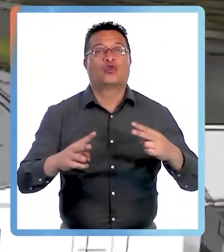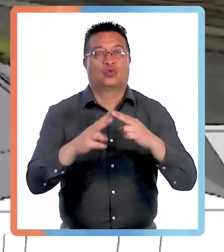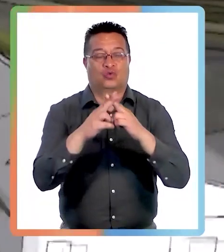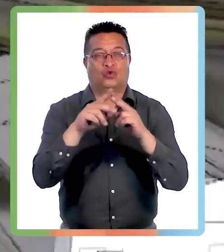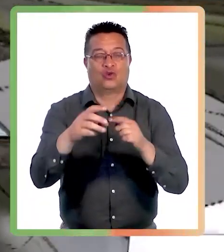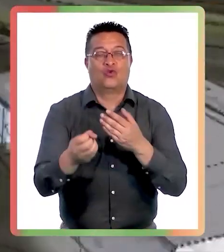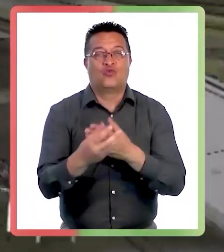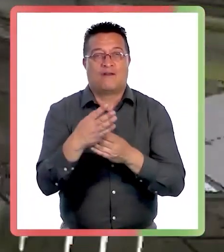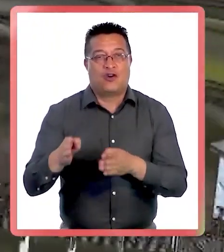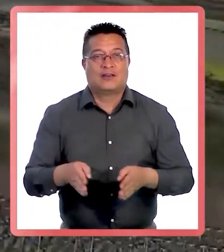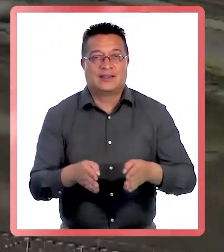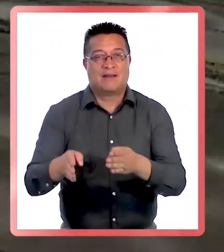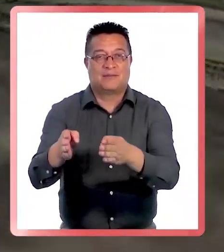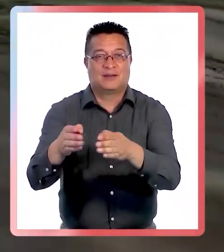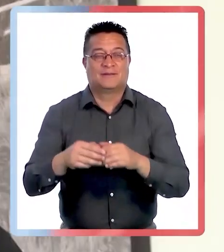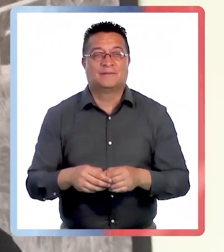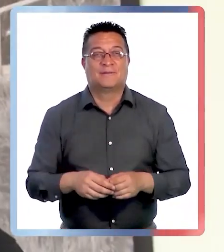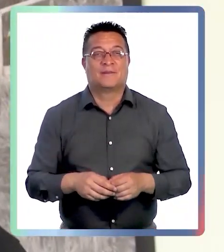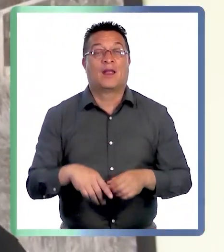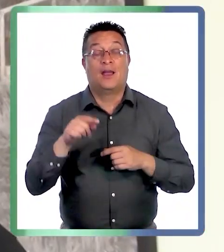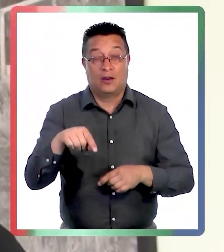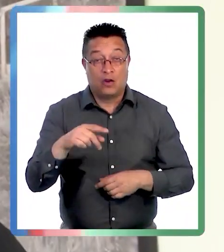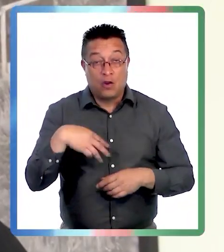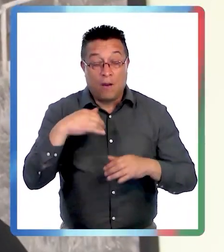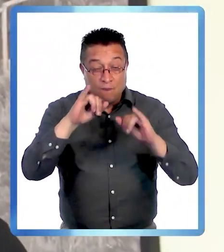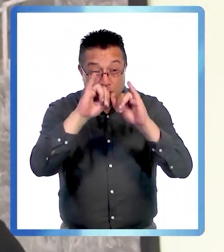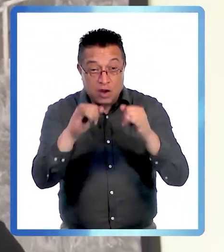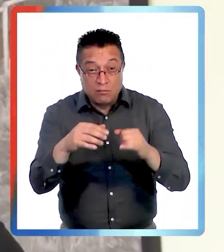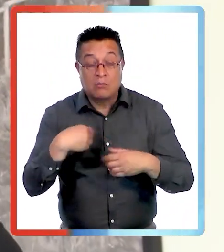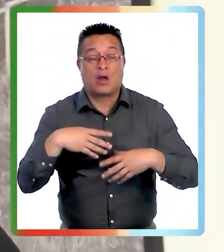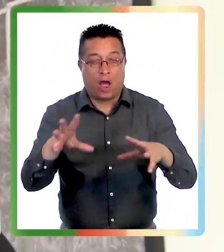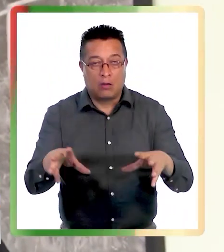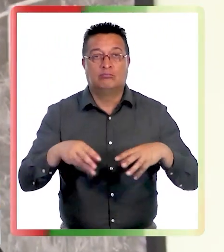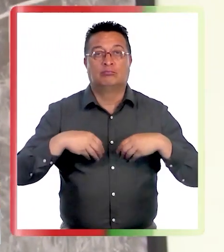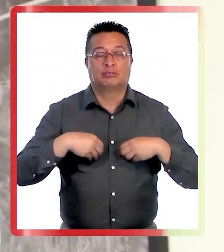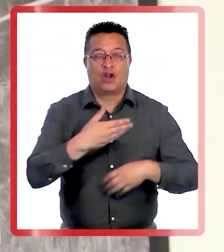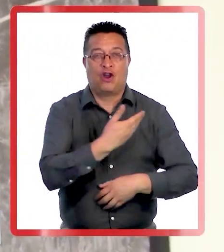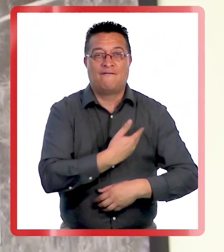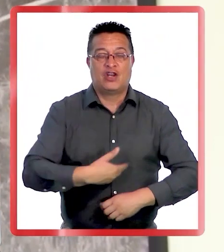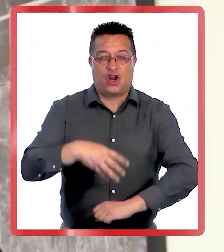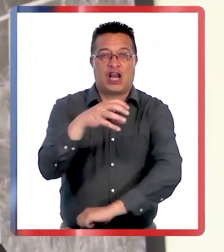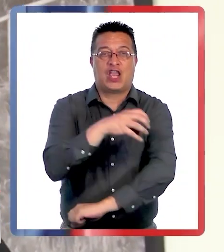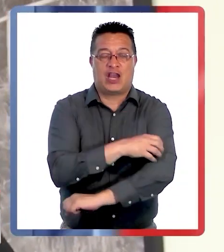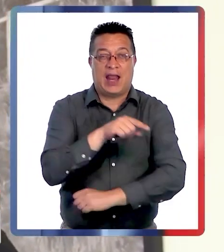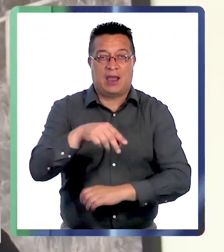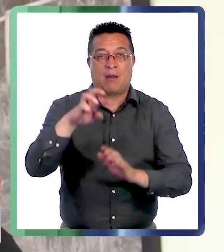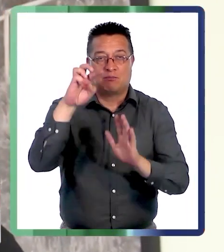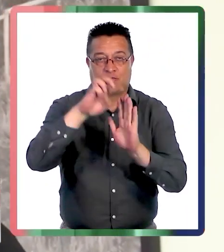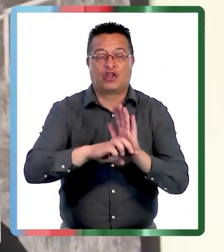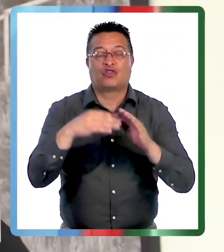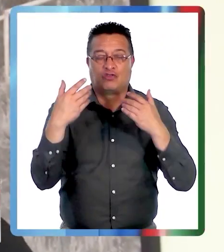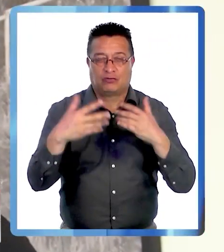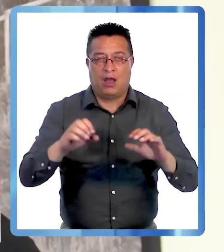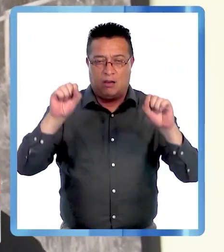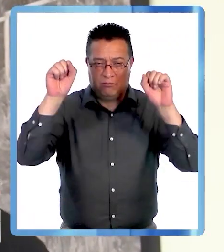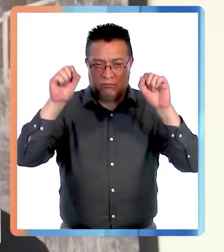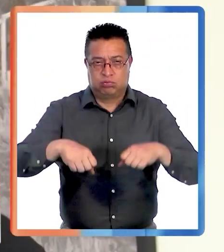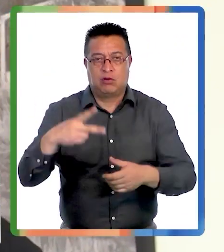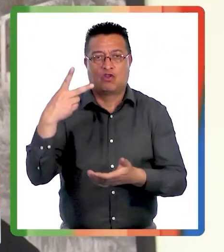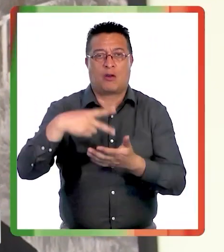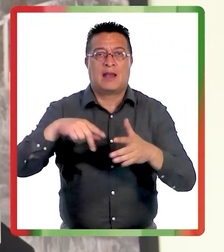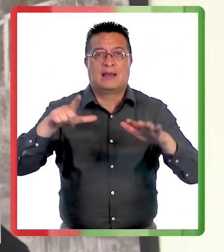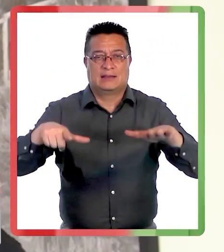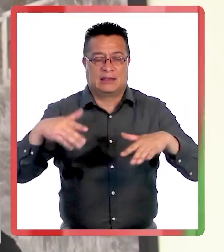senderos. Lo interesante acá es la modalidad que adopta el gobierno regional para ejecutar este tipo de proyectos que ya lo probamos con éxito el año 2017